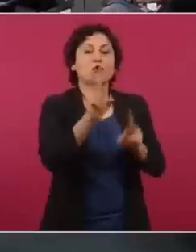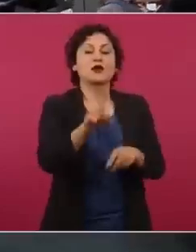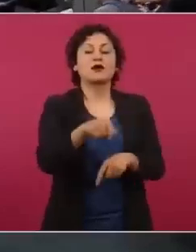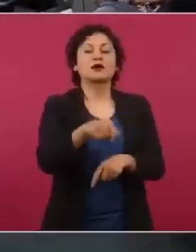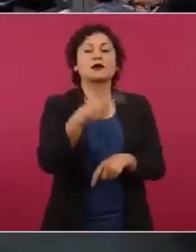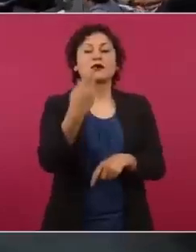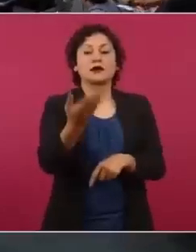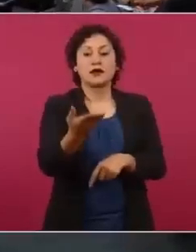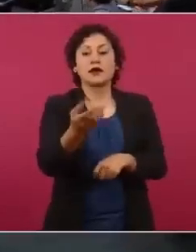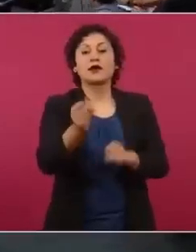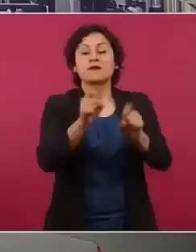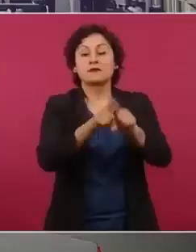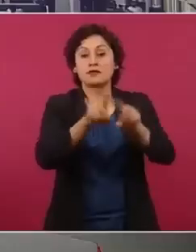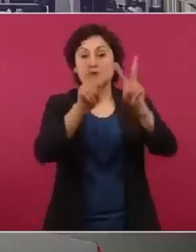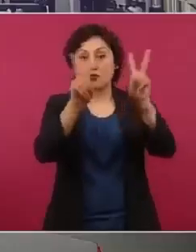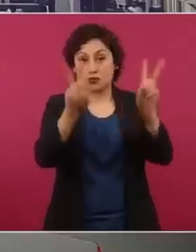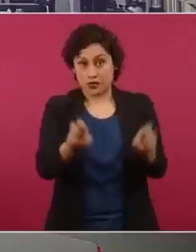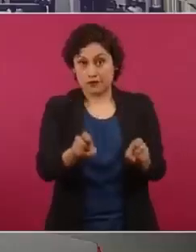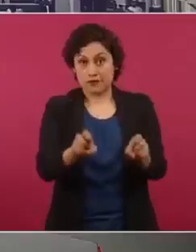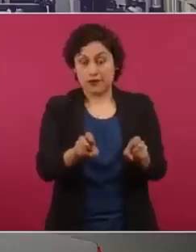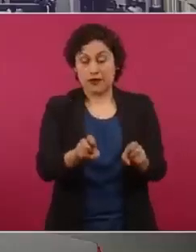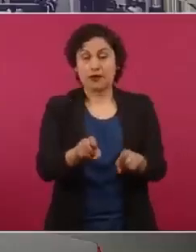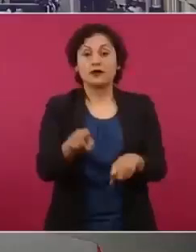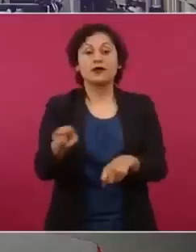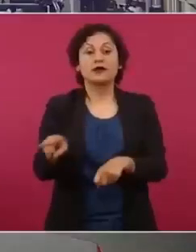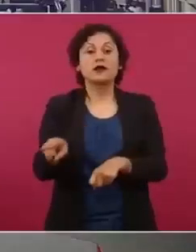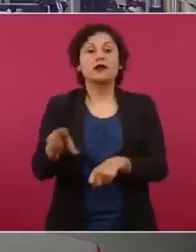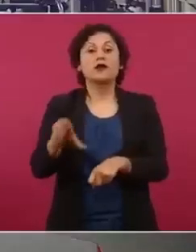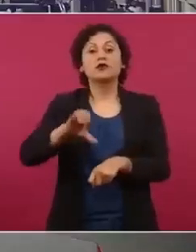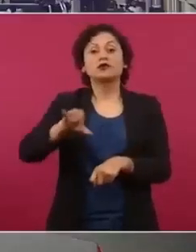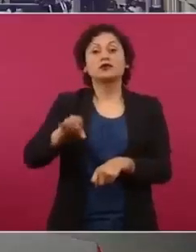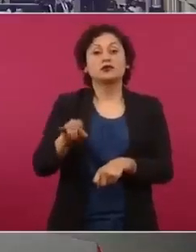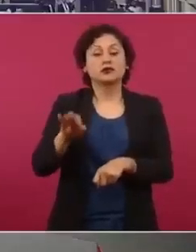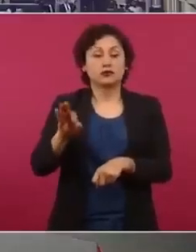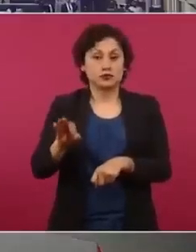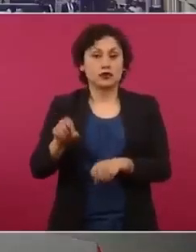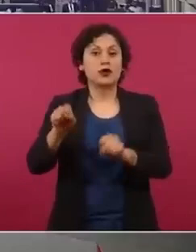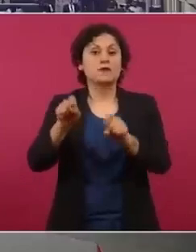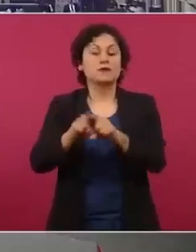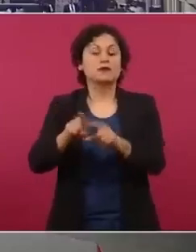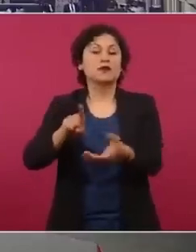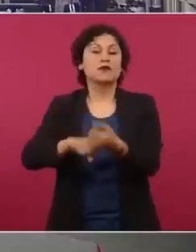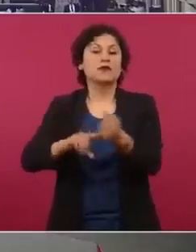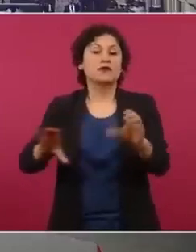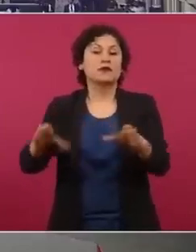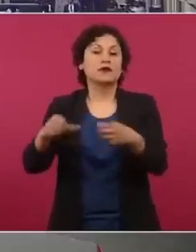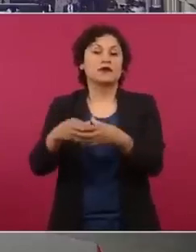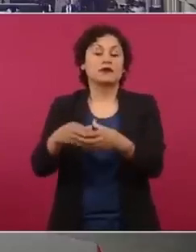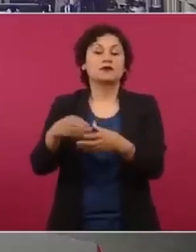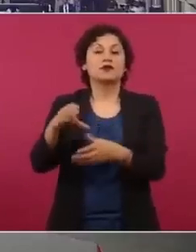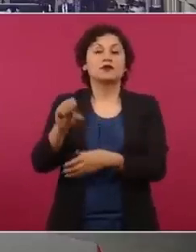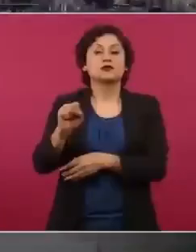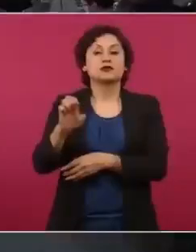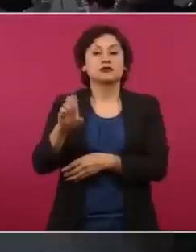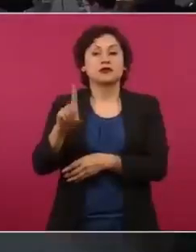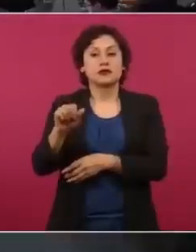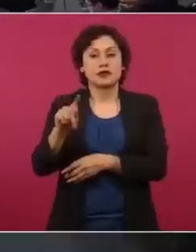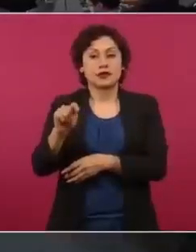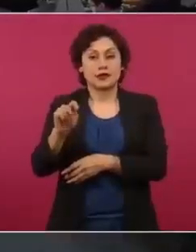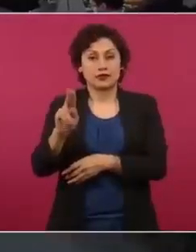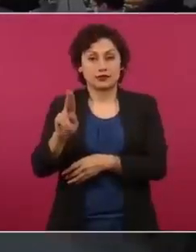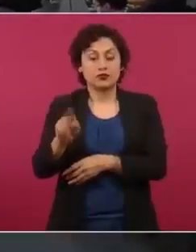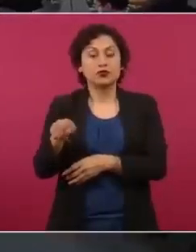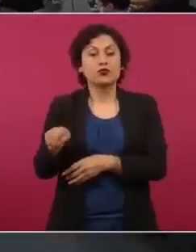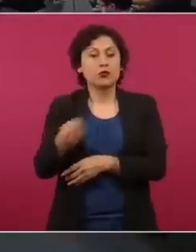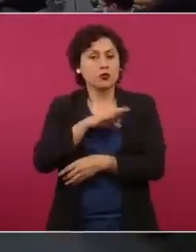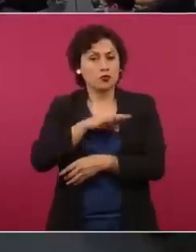Perdón, sobre el mismo tema, presidente, su consejería jurídica con la Sedatu podrían poner una mesa de atención a las víctimas de despojo en el